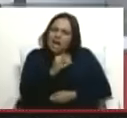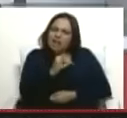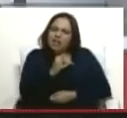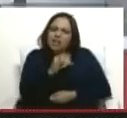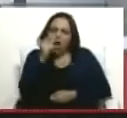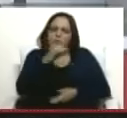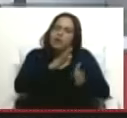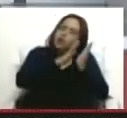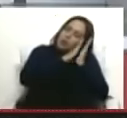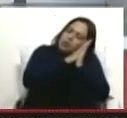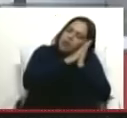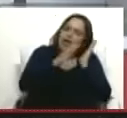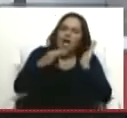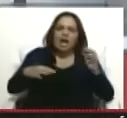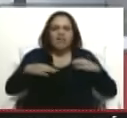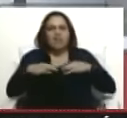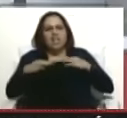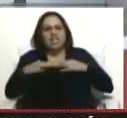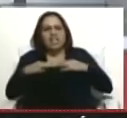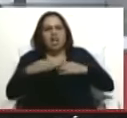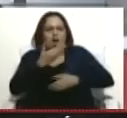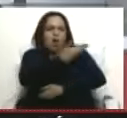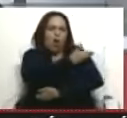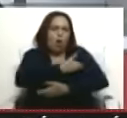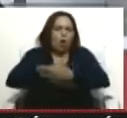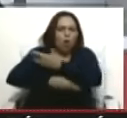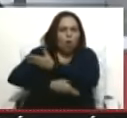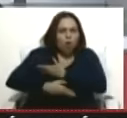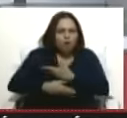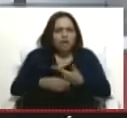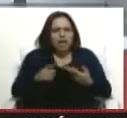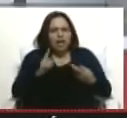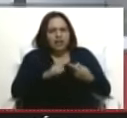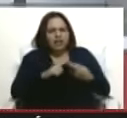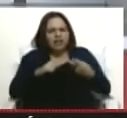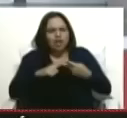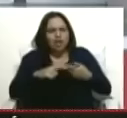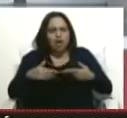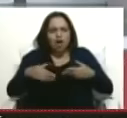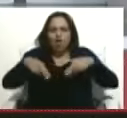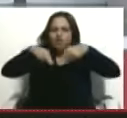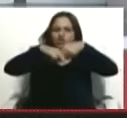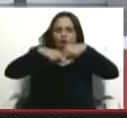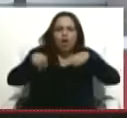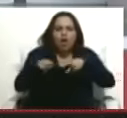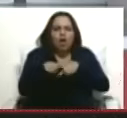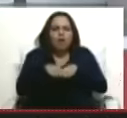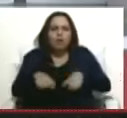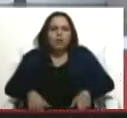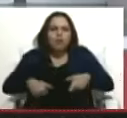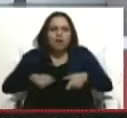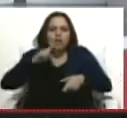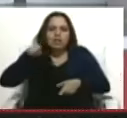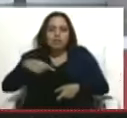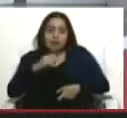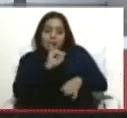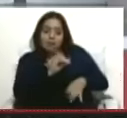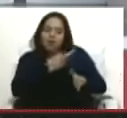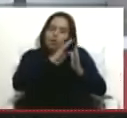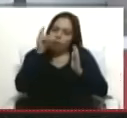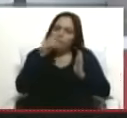franela, manga corta, un chorro estilo bermuda, y lo apuñaló allí